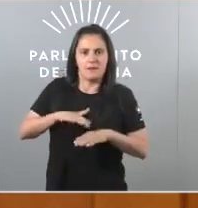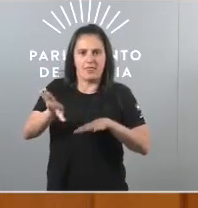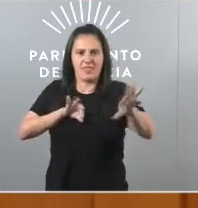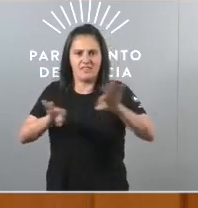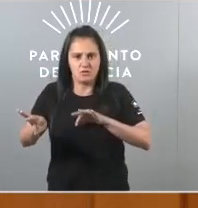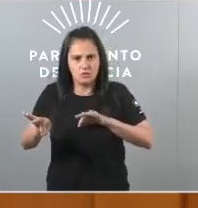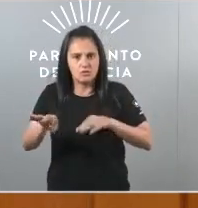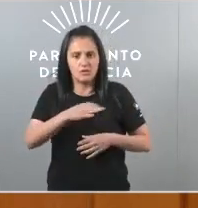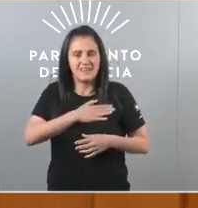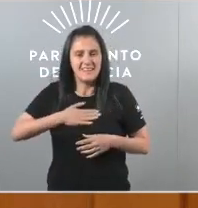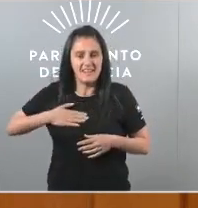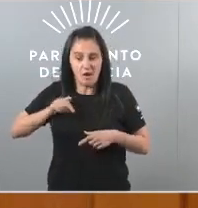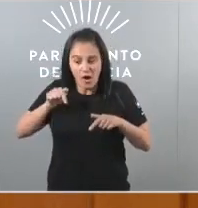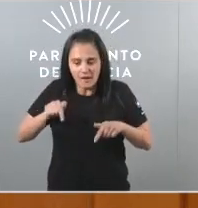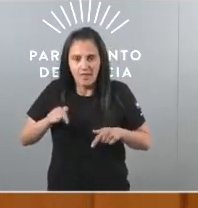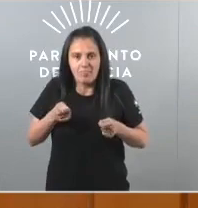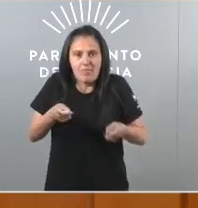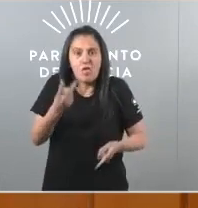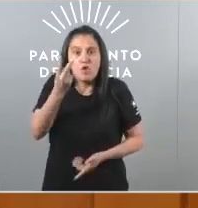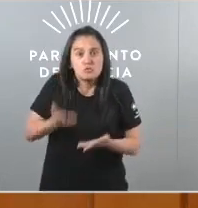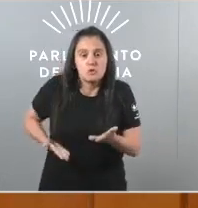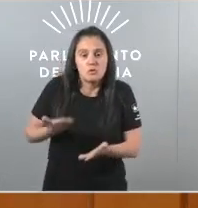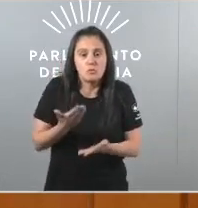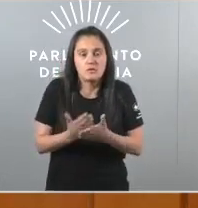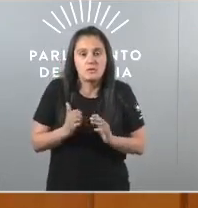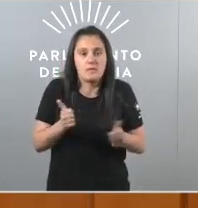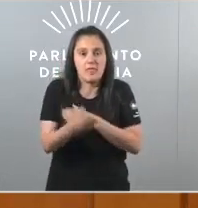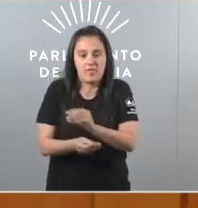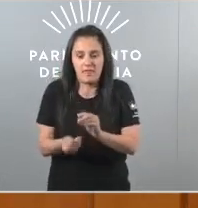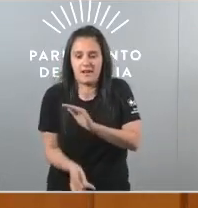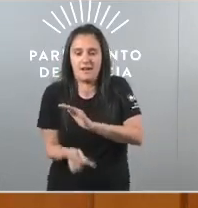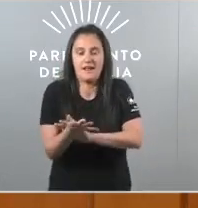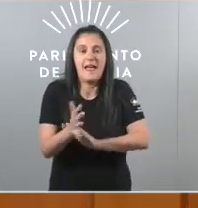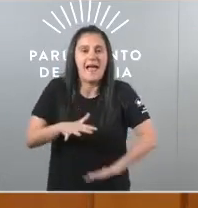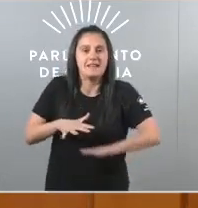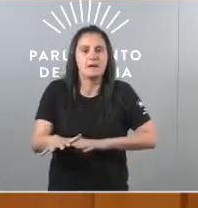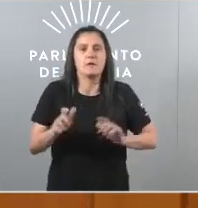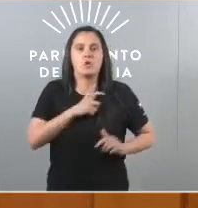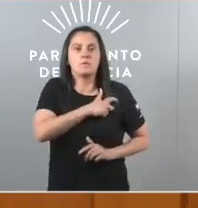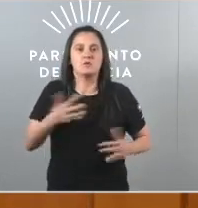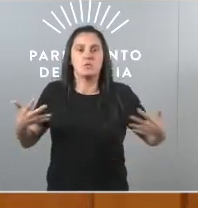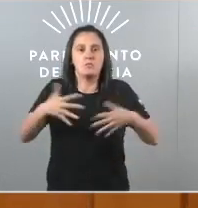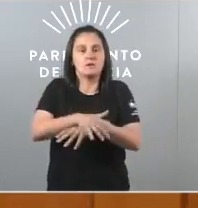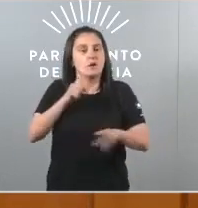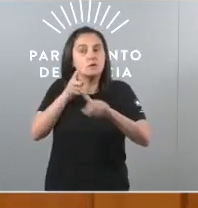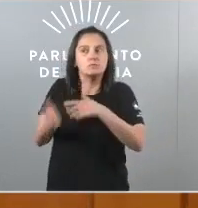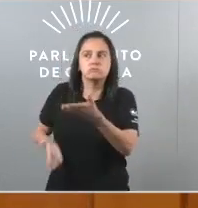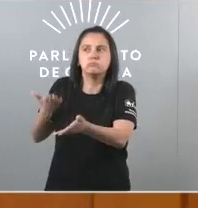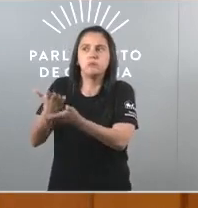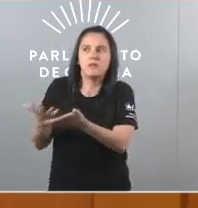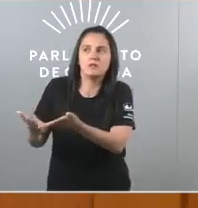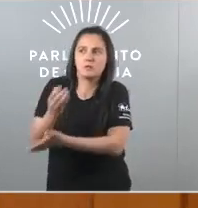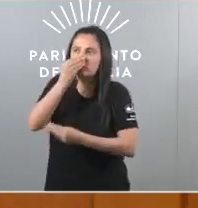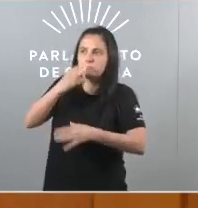E quero deixar aquí dúas propostas que se activar a comisión activar a comisión mista para solicitar todas as